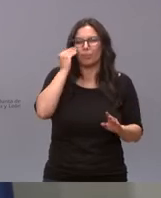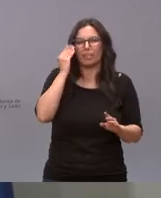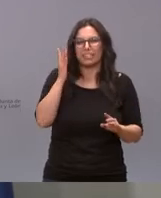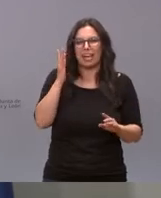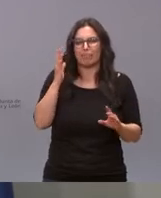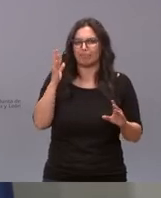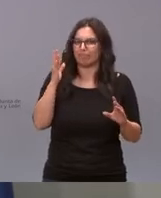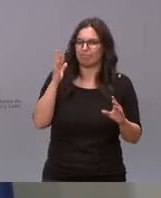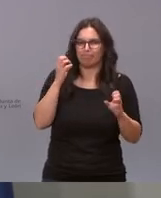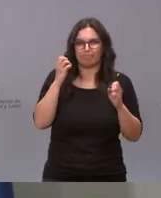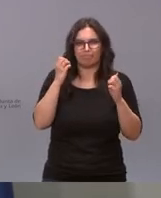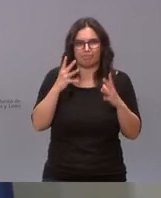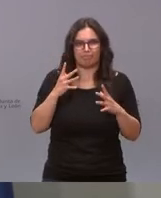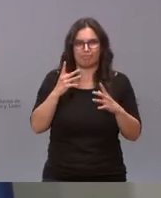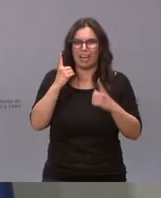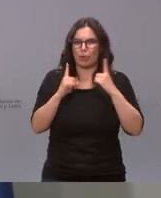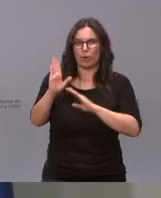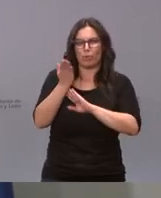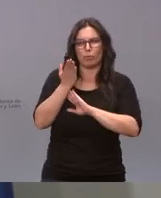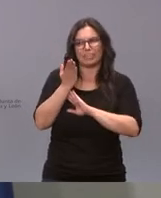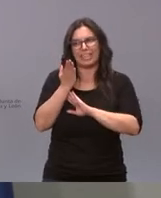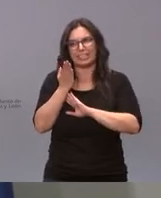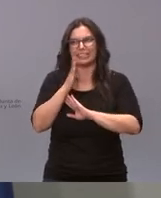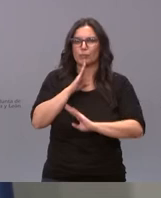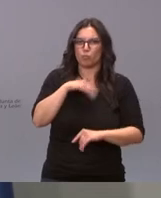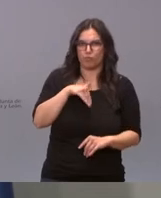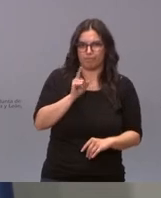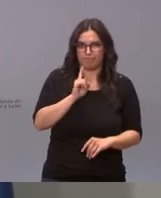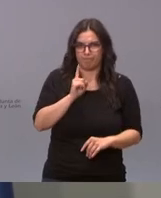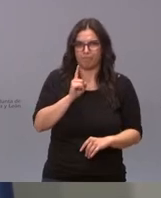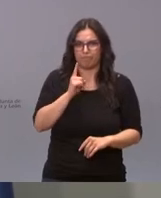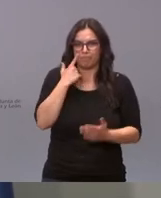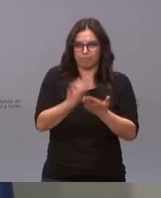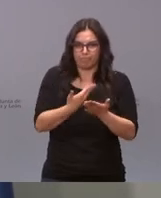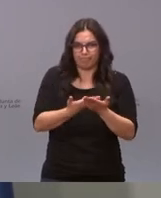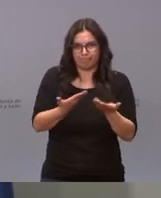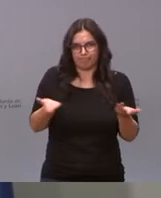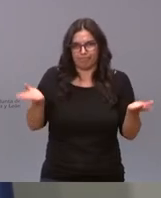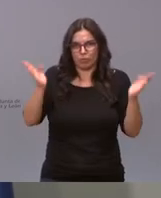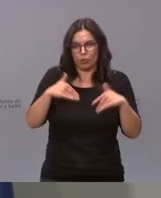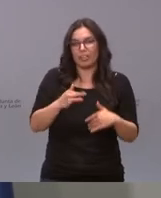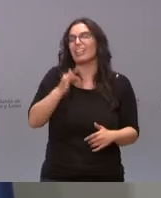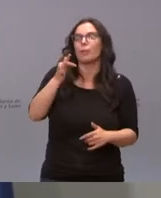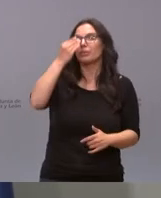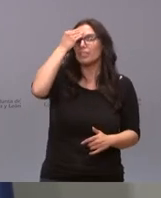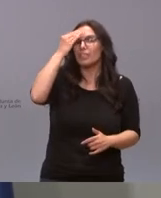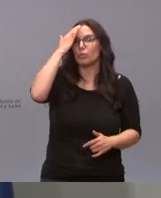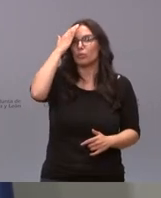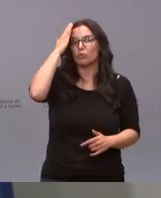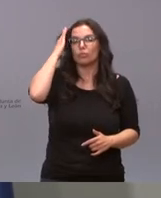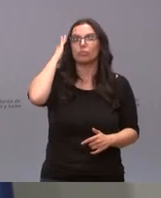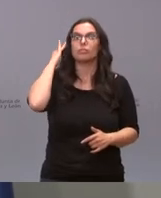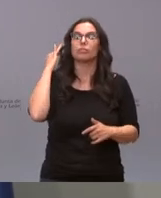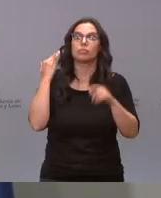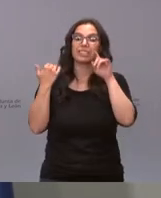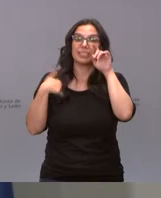y hay algunas de las propuestas que se hacen que no están sujetas en la evidencia y además creemos que en este grado